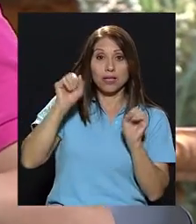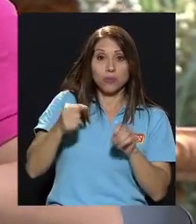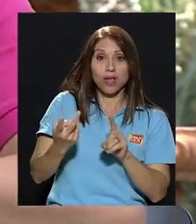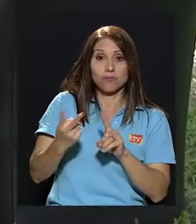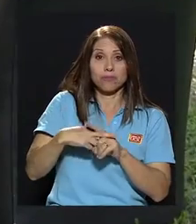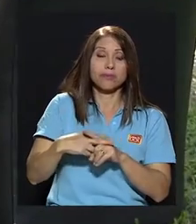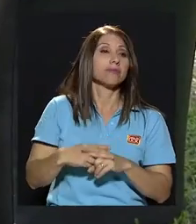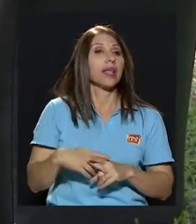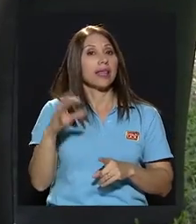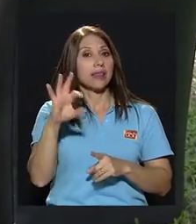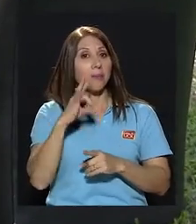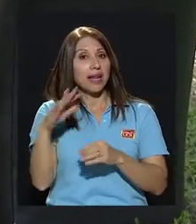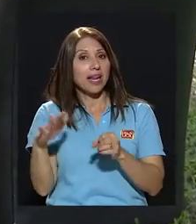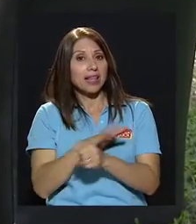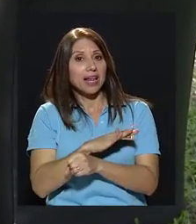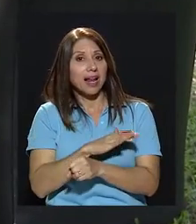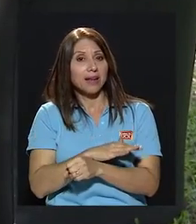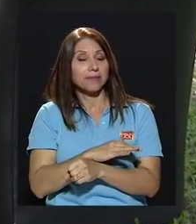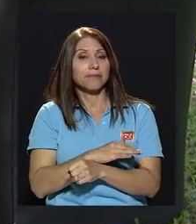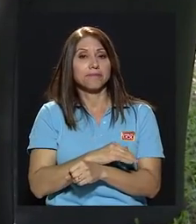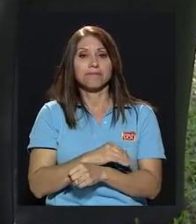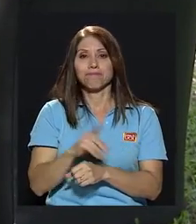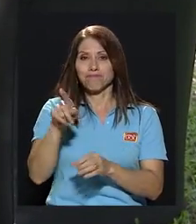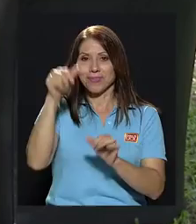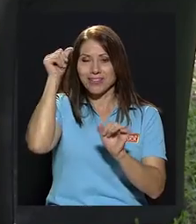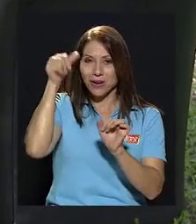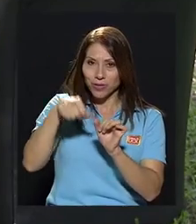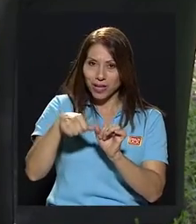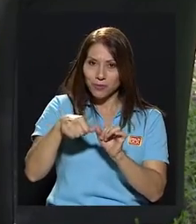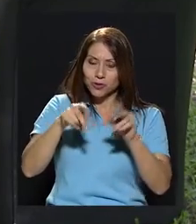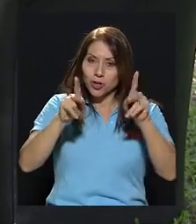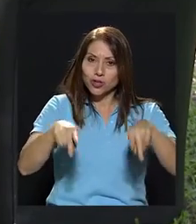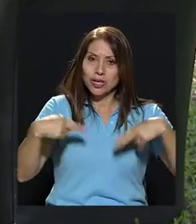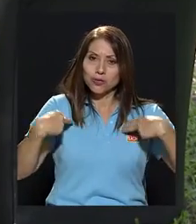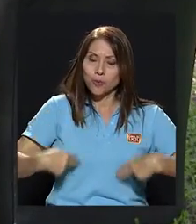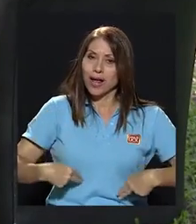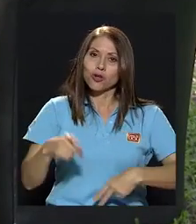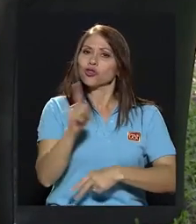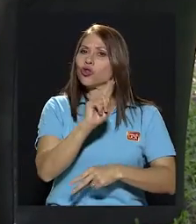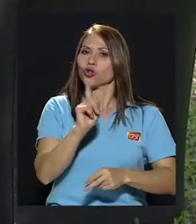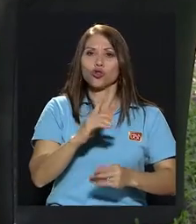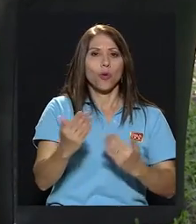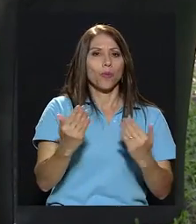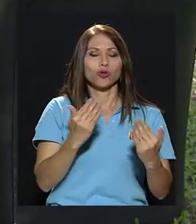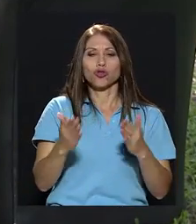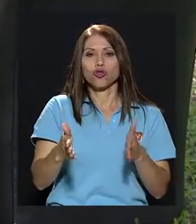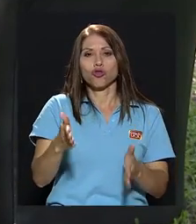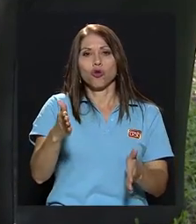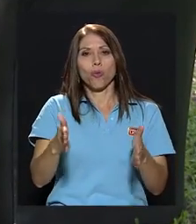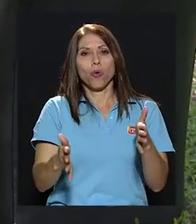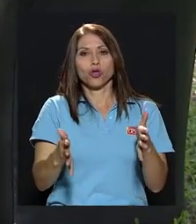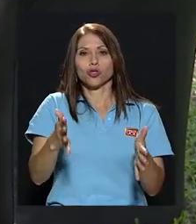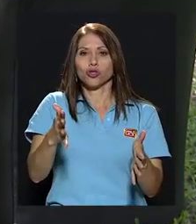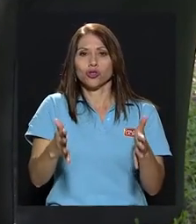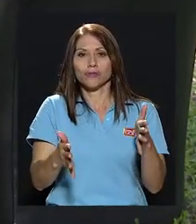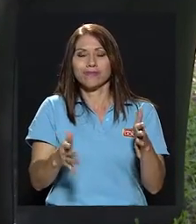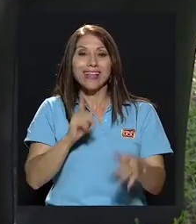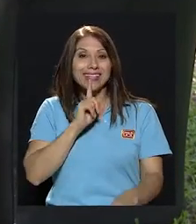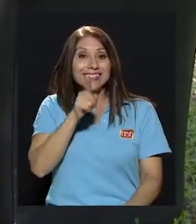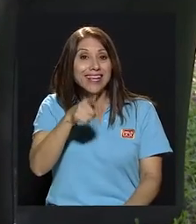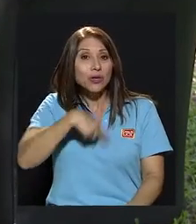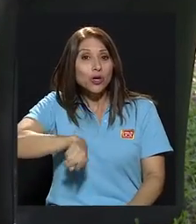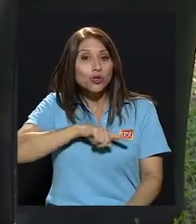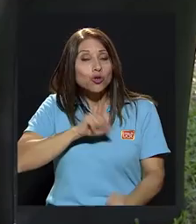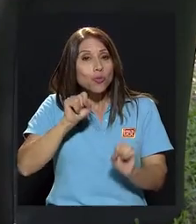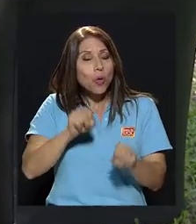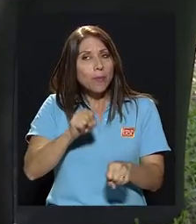ponerlo en práctica. Recordemos que los seres humanos no somos robots. Si bien es cierto que tenemos una mente